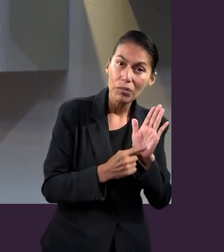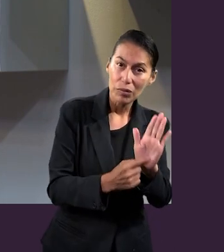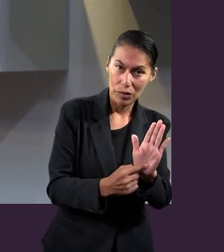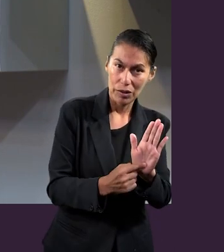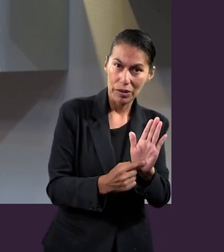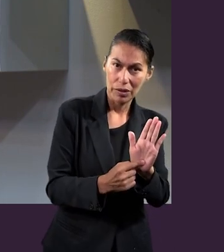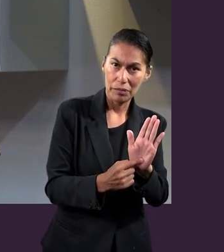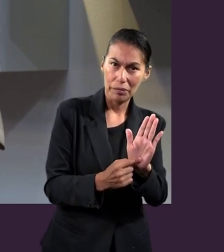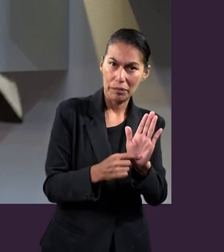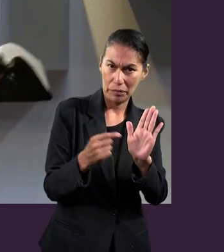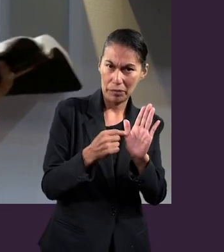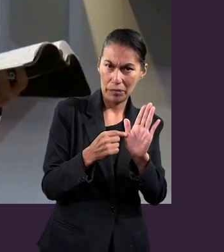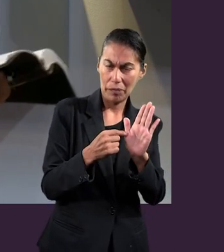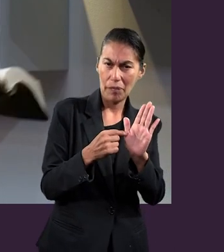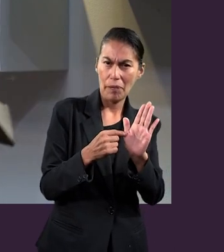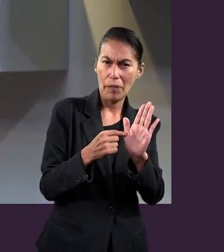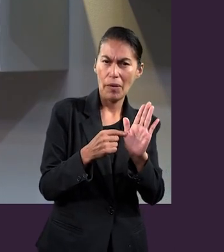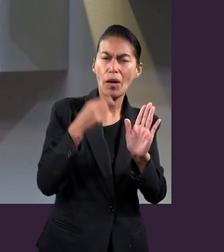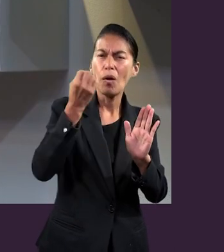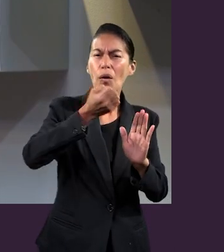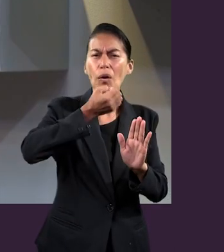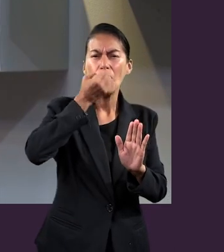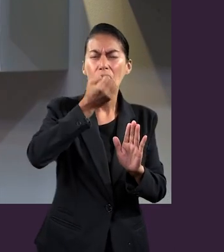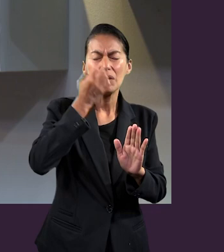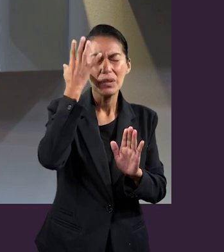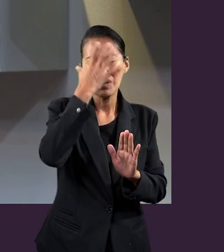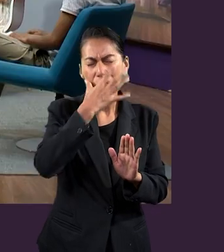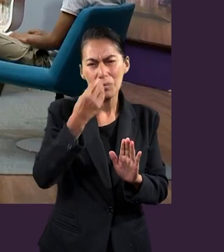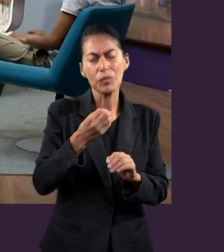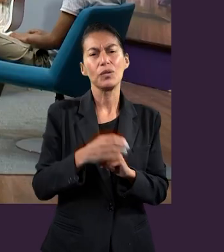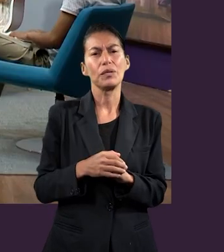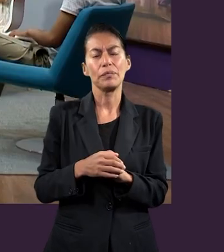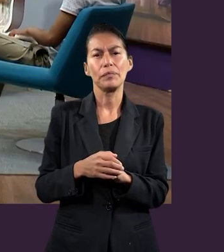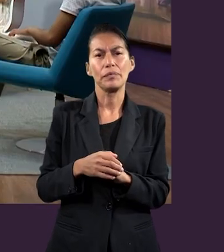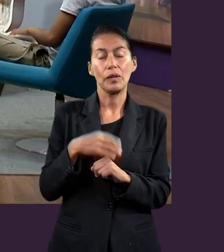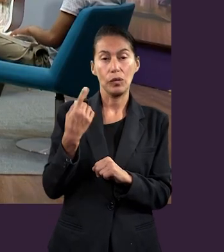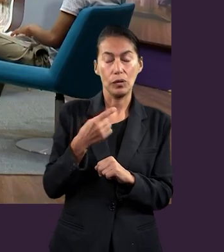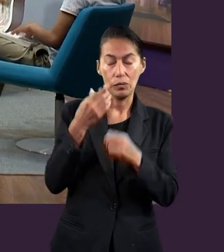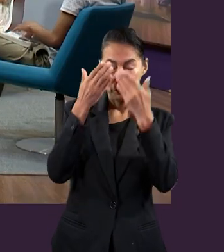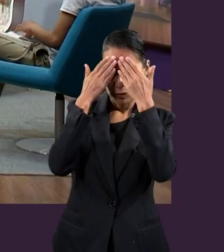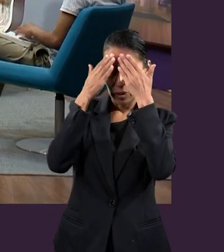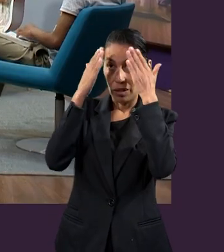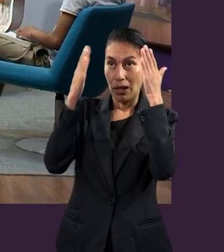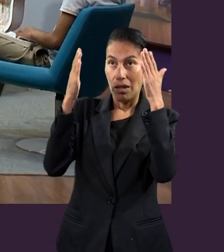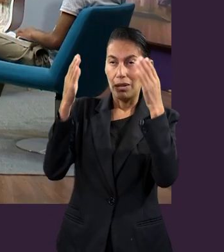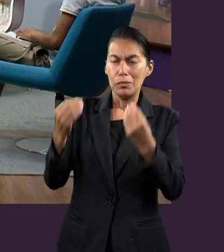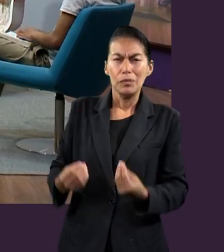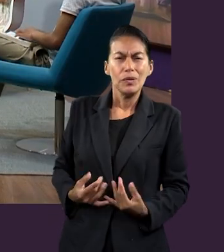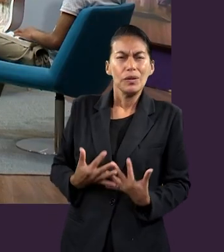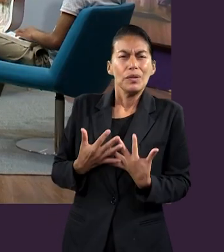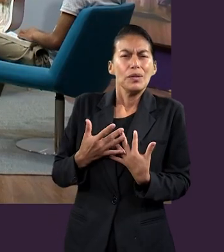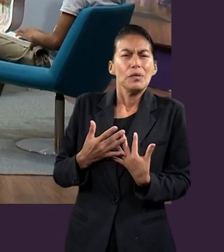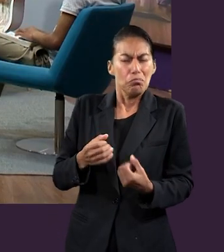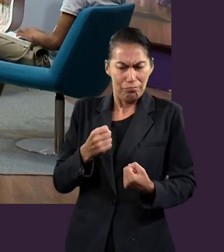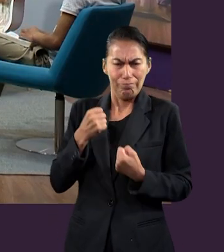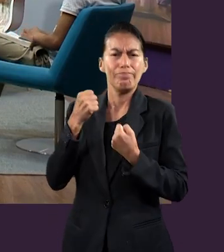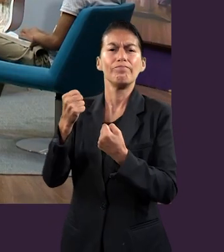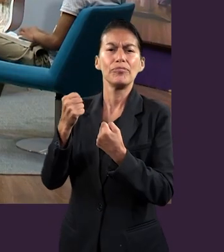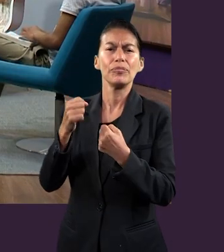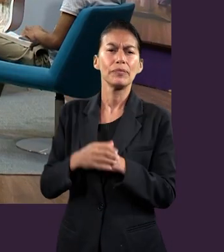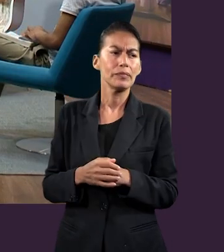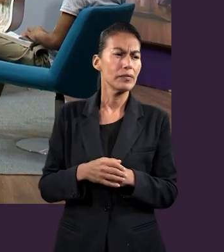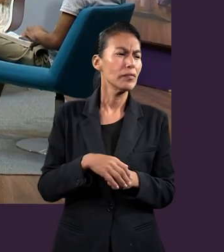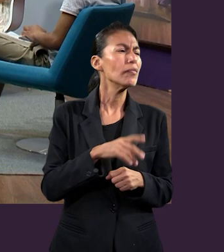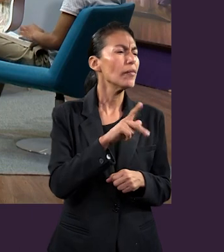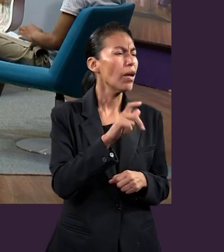Pablo presenta en los siguientes versículos una oración bien bonita que nos da algunas ideas, nos da como energía para seguir